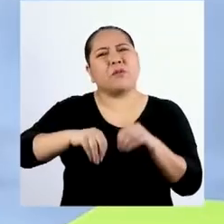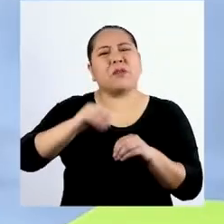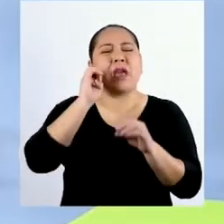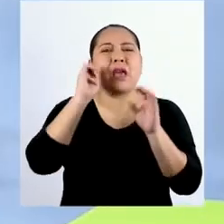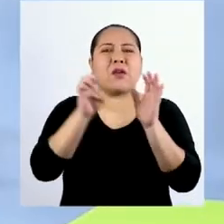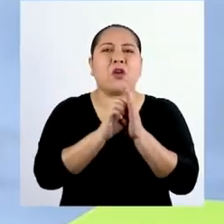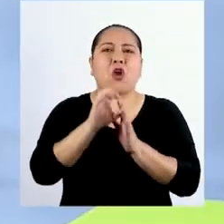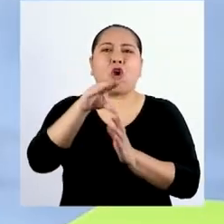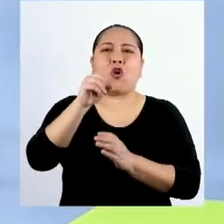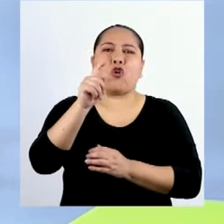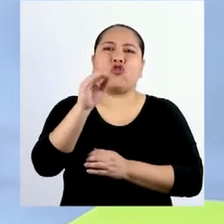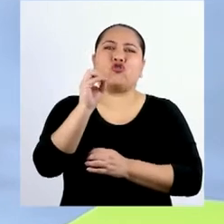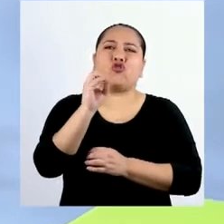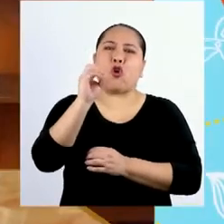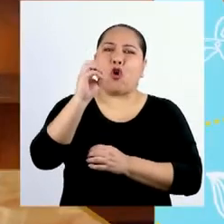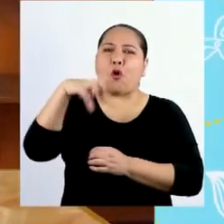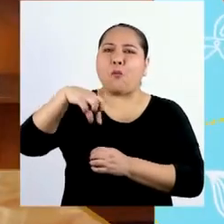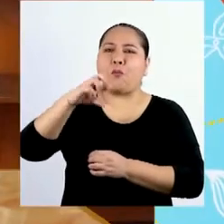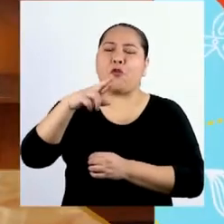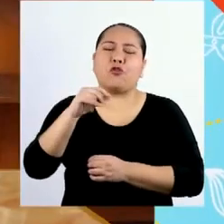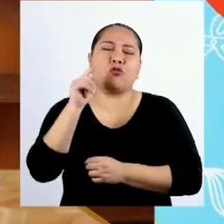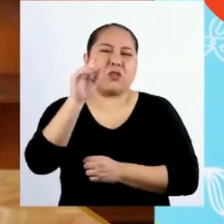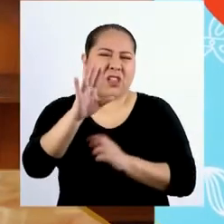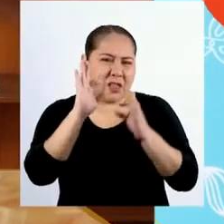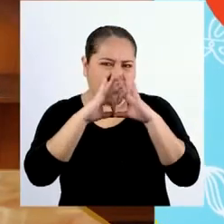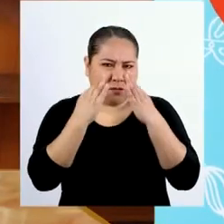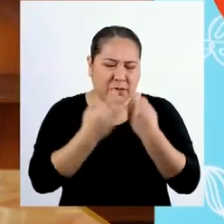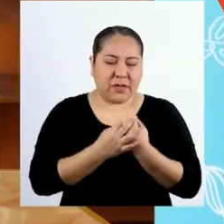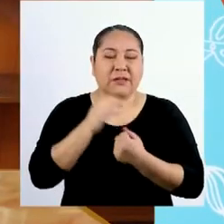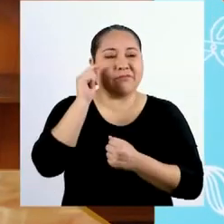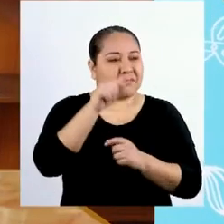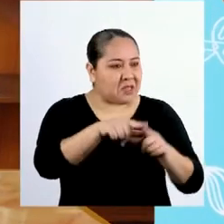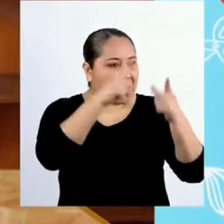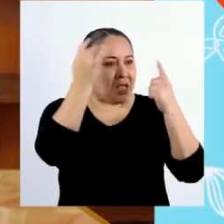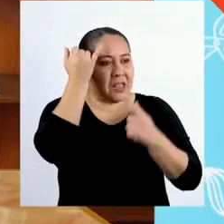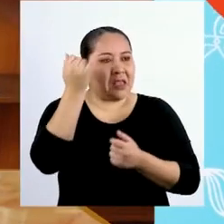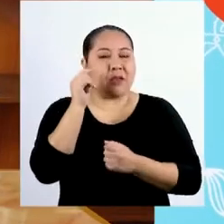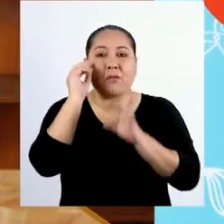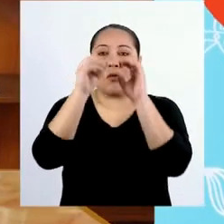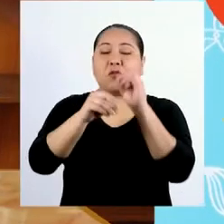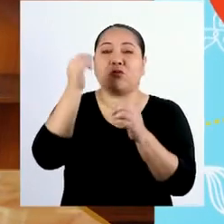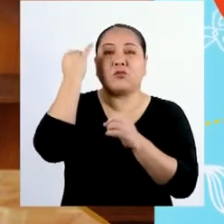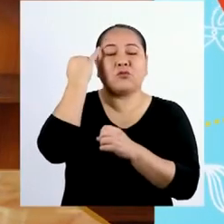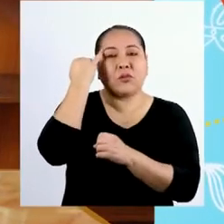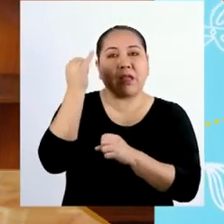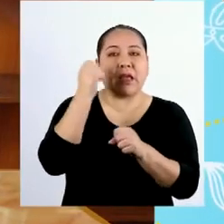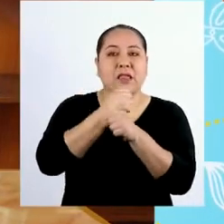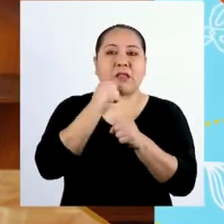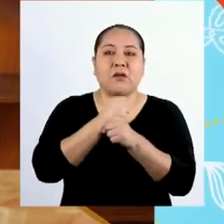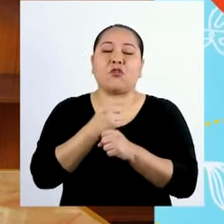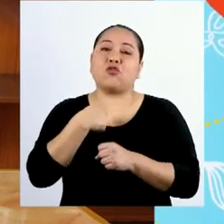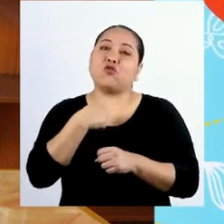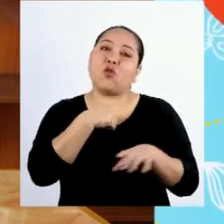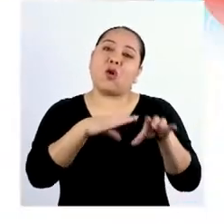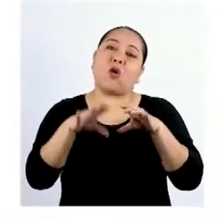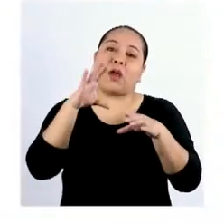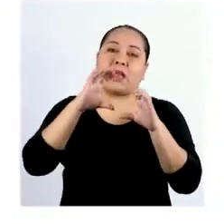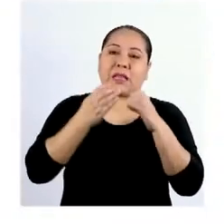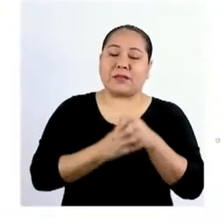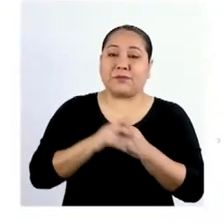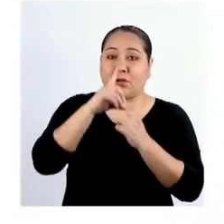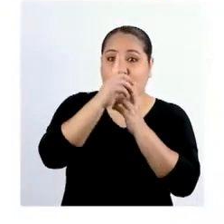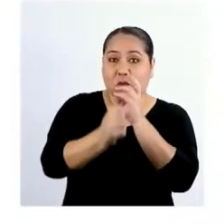de oportunidad en la familia? Gran idea, Tocino. Propongo un trabajo que usualmente hago en clase.